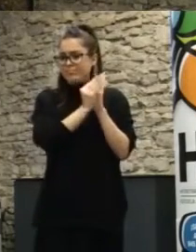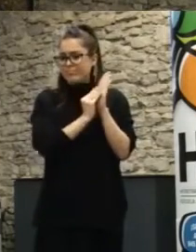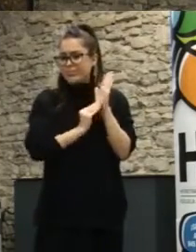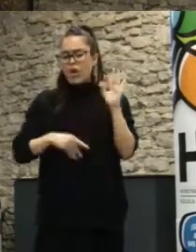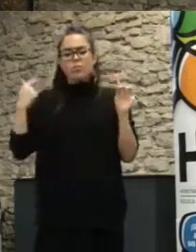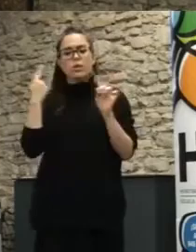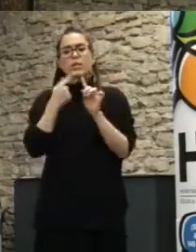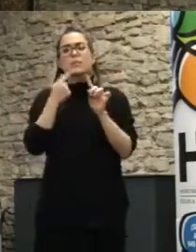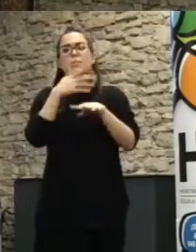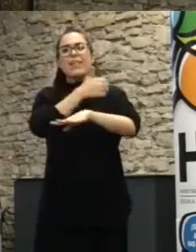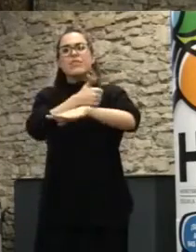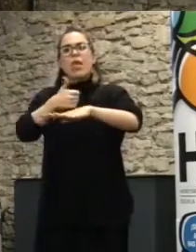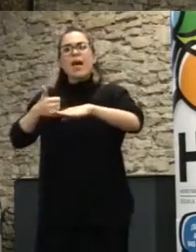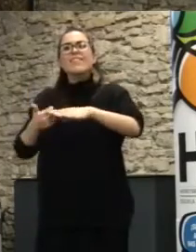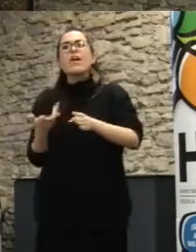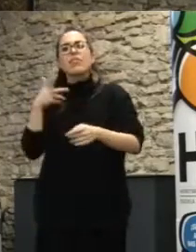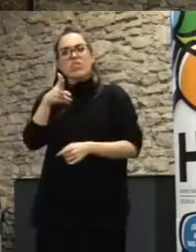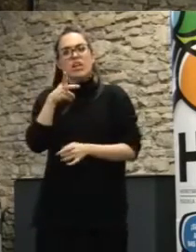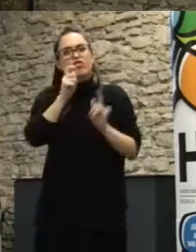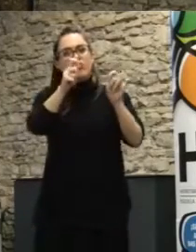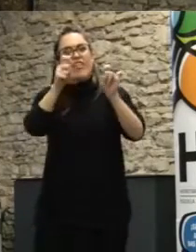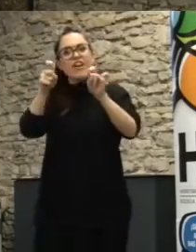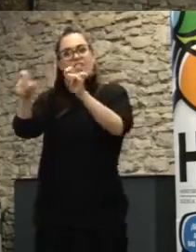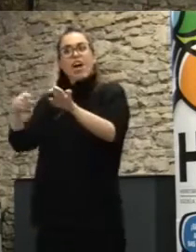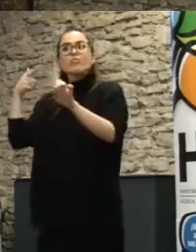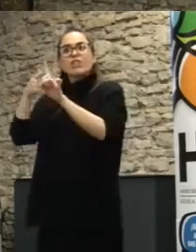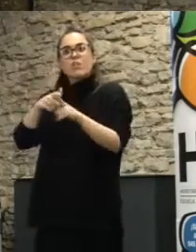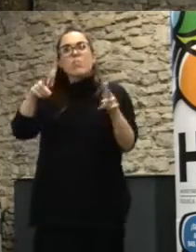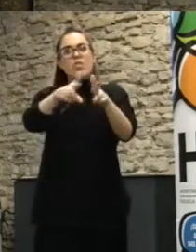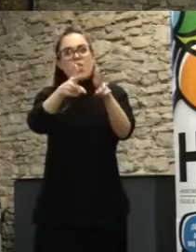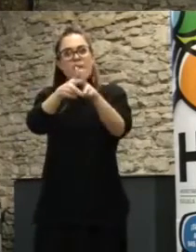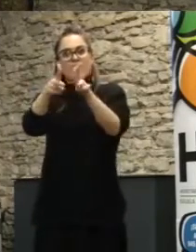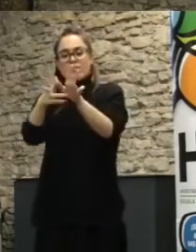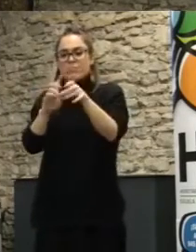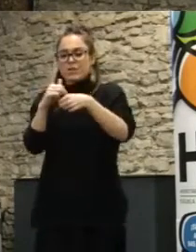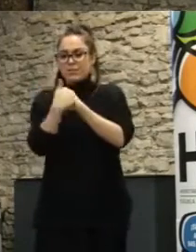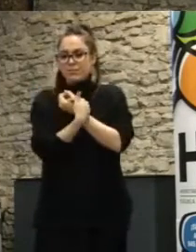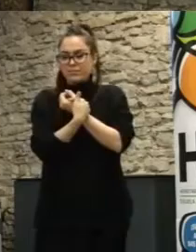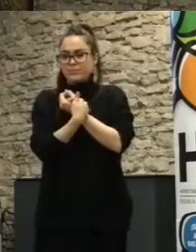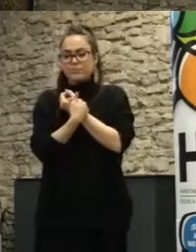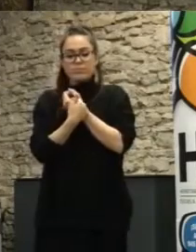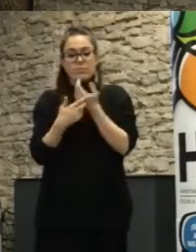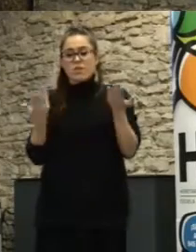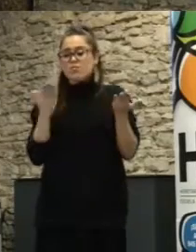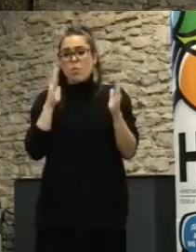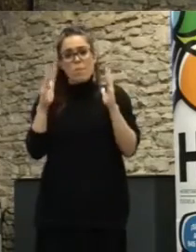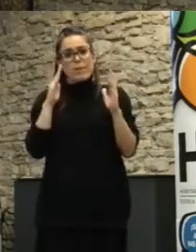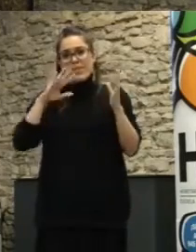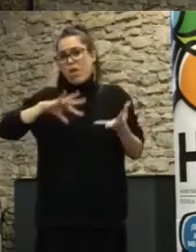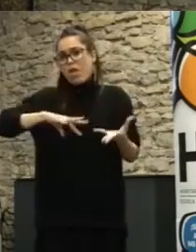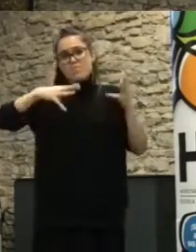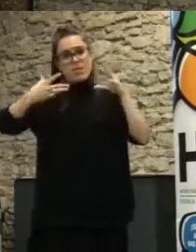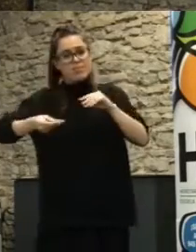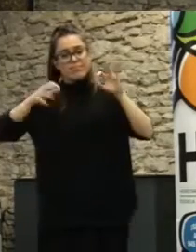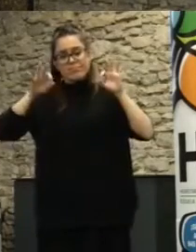la ciudadanía para la participación. Son periodos en los que si analizáis los reglamentos de participación ciudadana